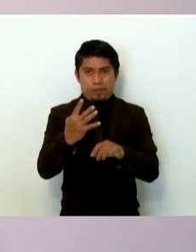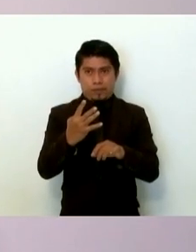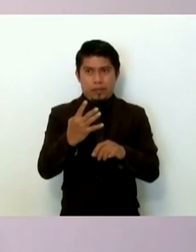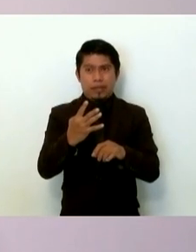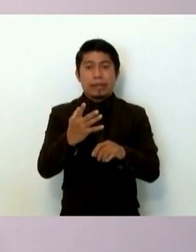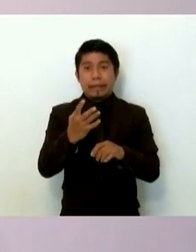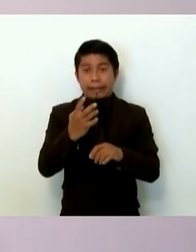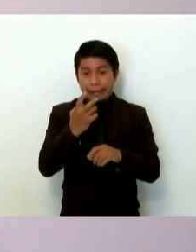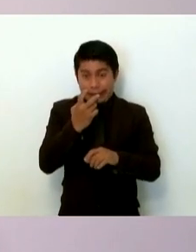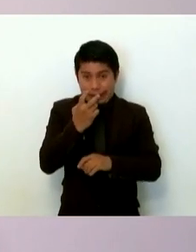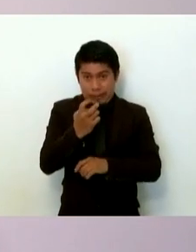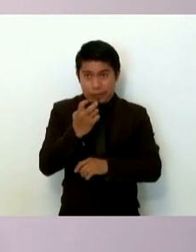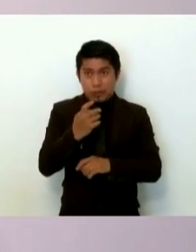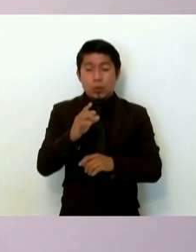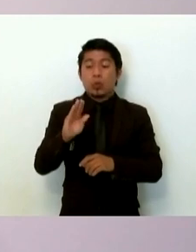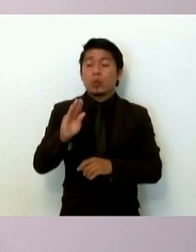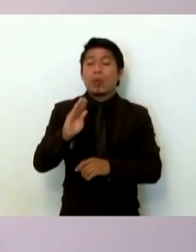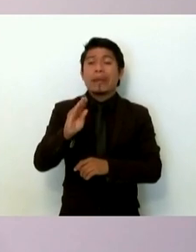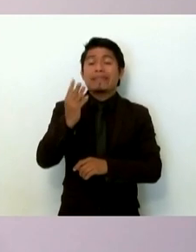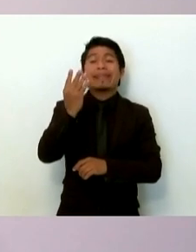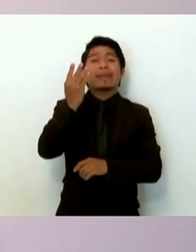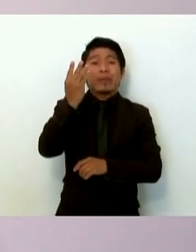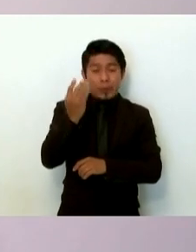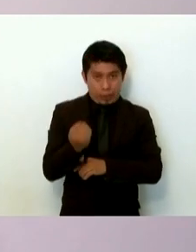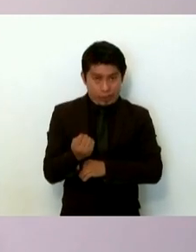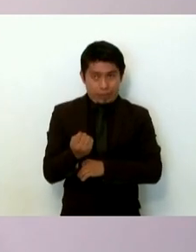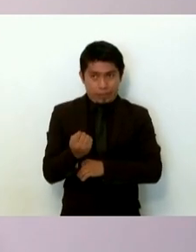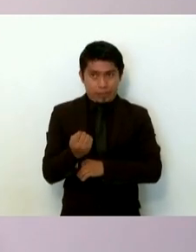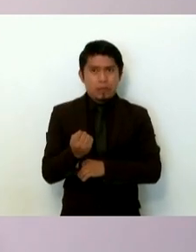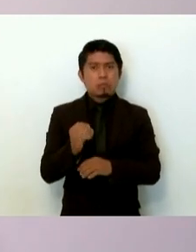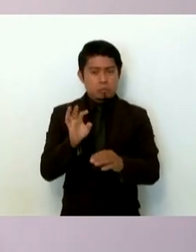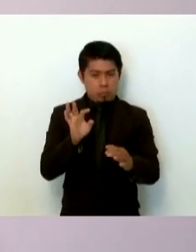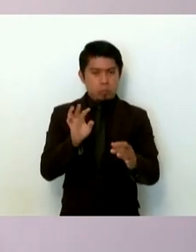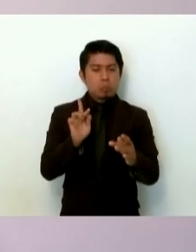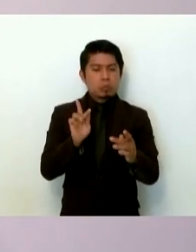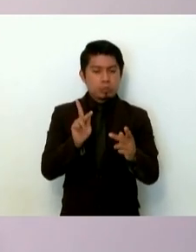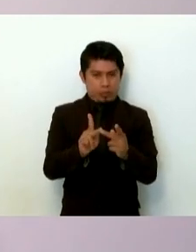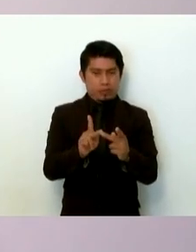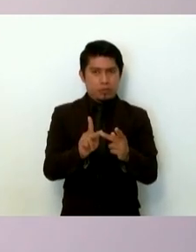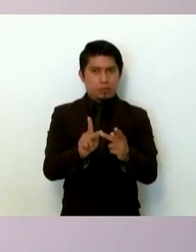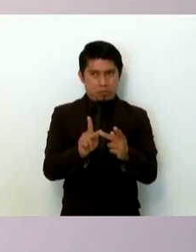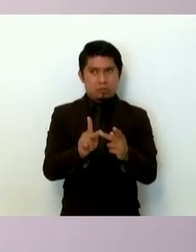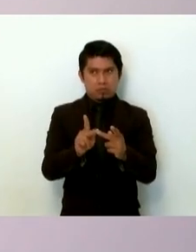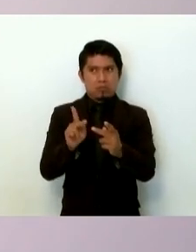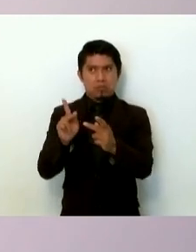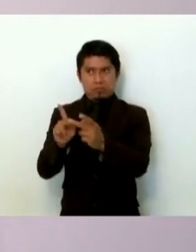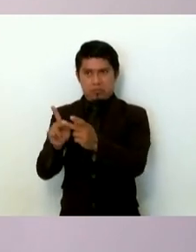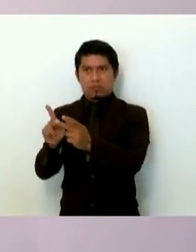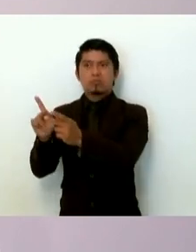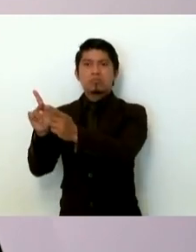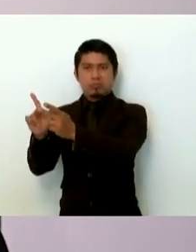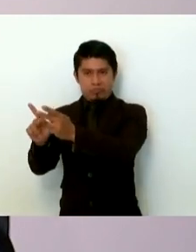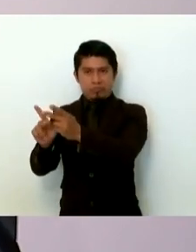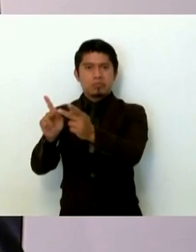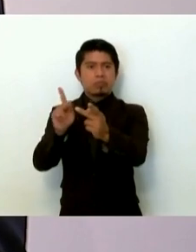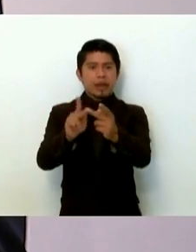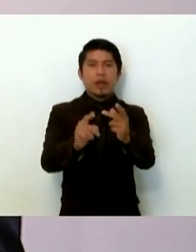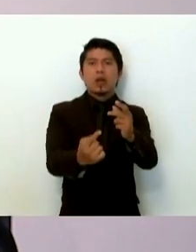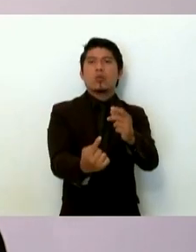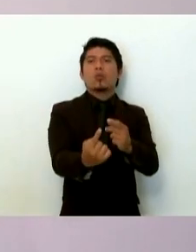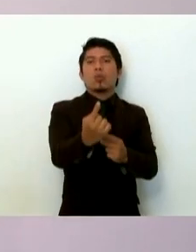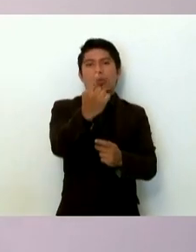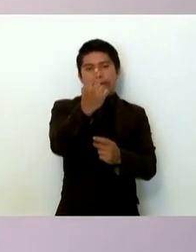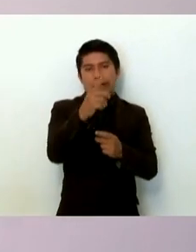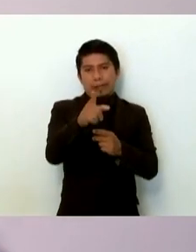de los cuales 99 coincidieron por lo menos en una referencia